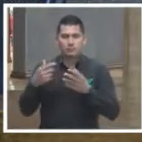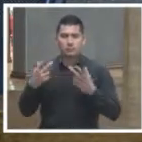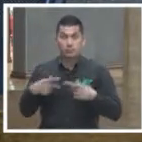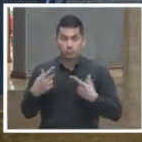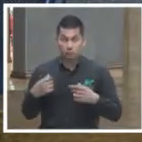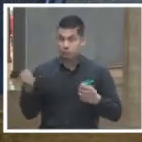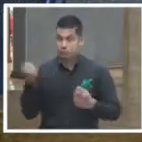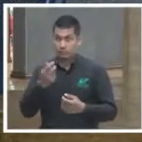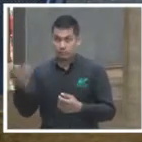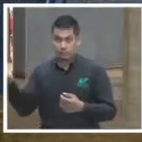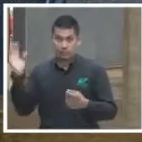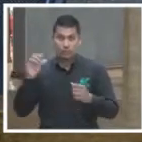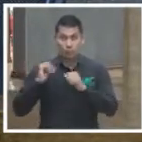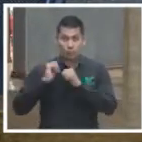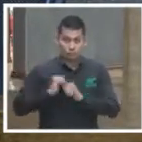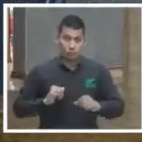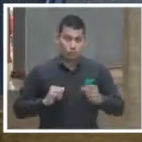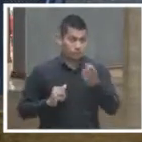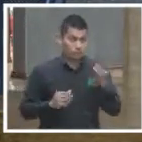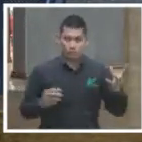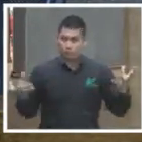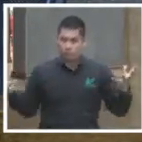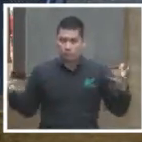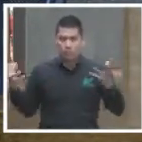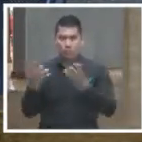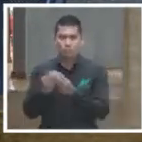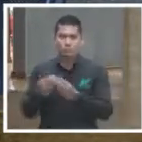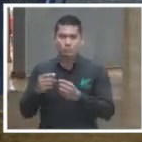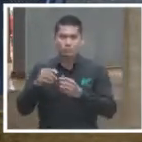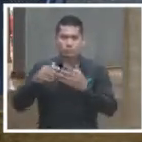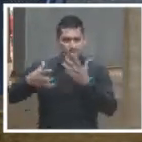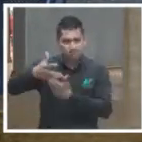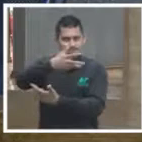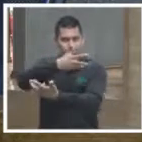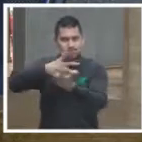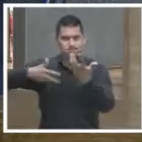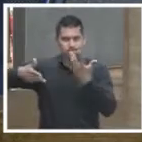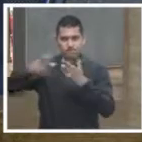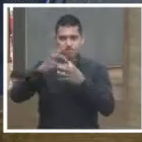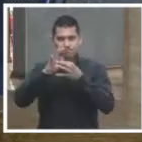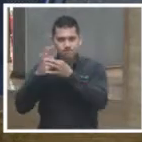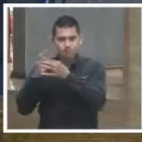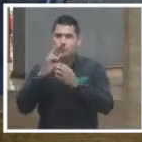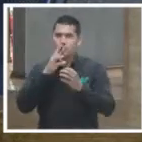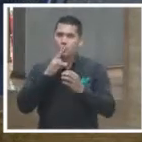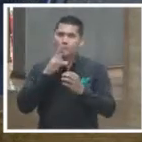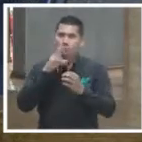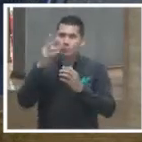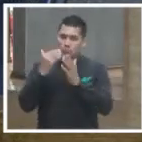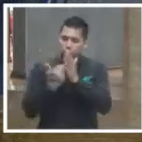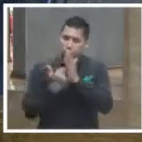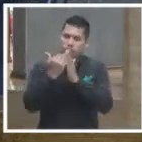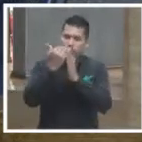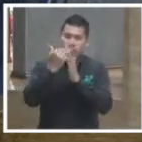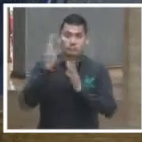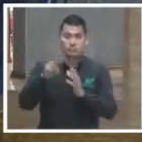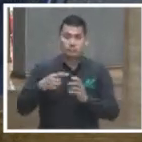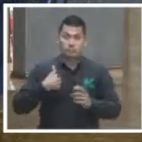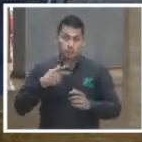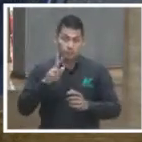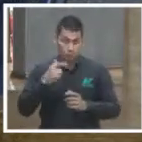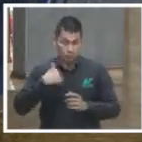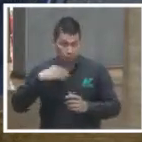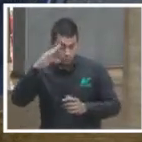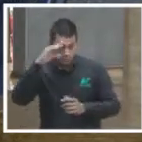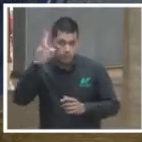tengamos arraigado y comprometido para poder desarrollar. Pero sí creo que el potencial de las TICs